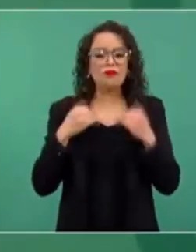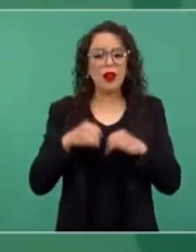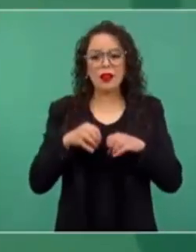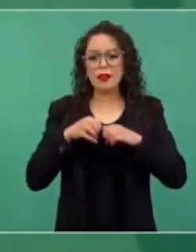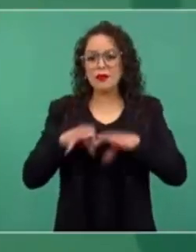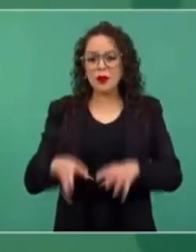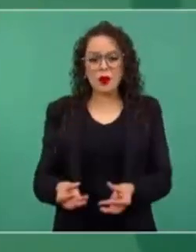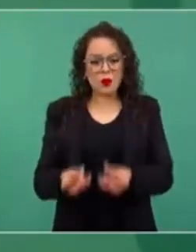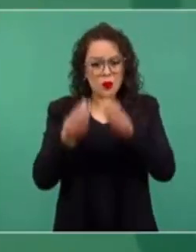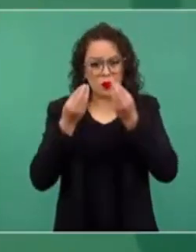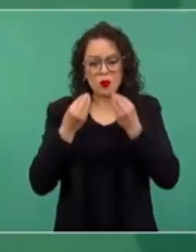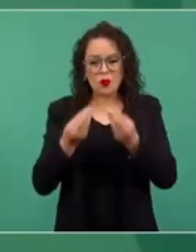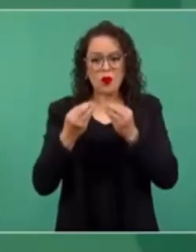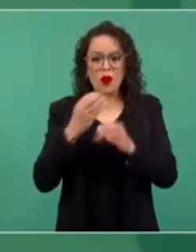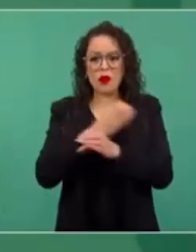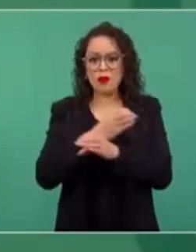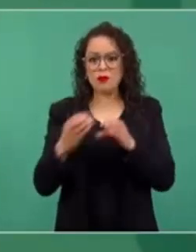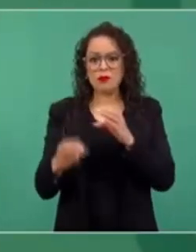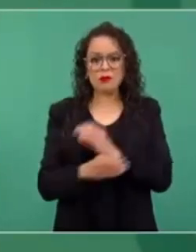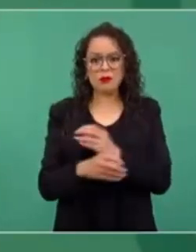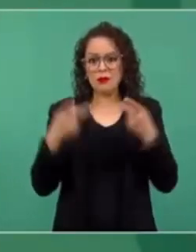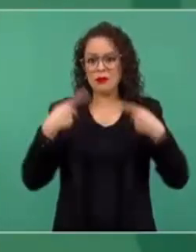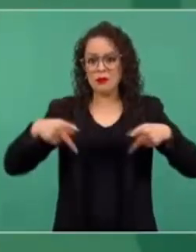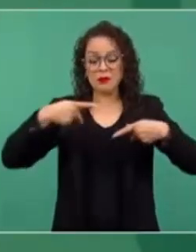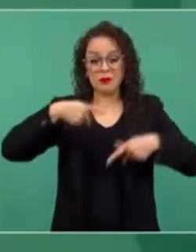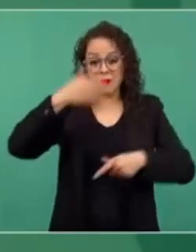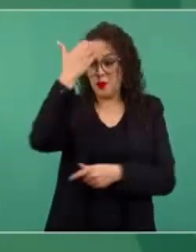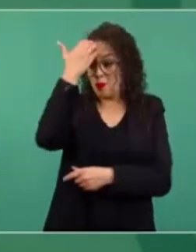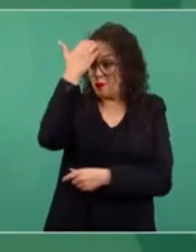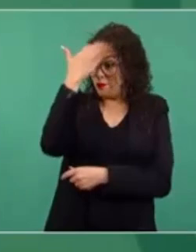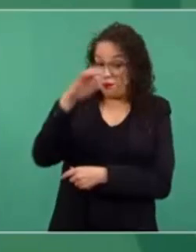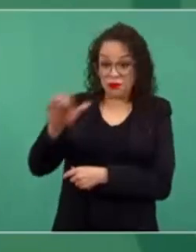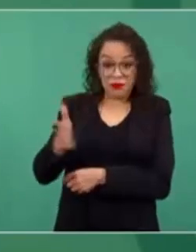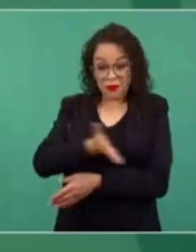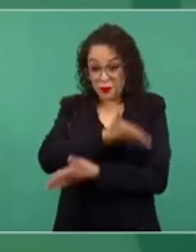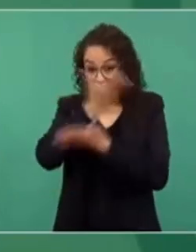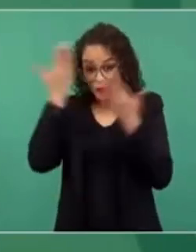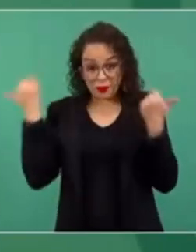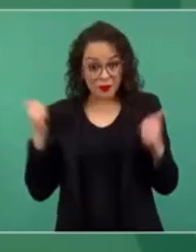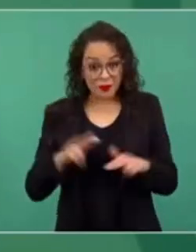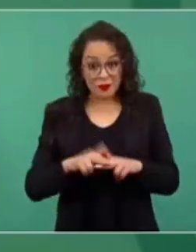se desconocían. Ahora no,